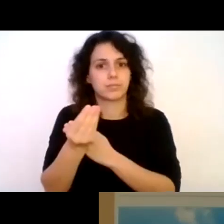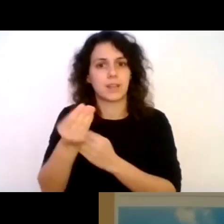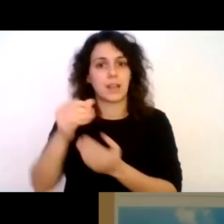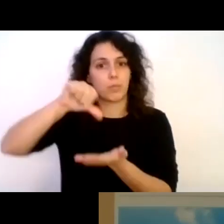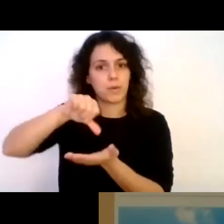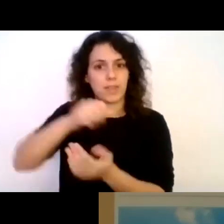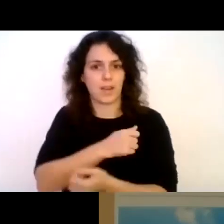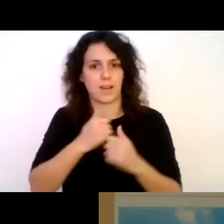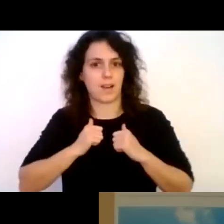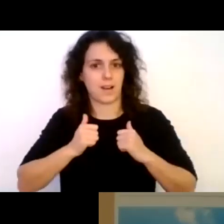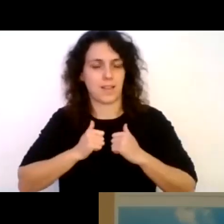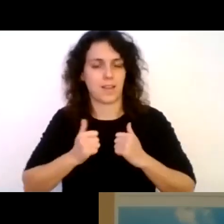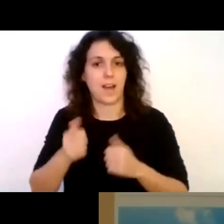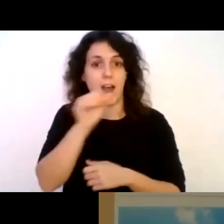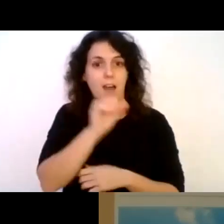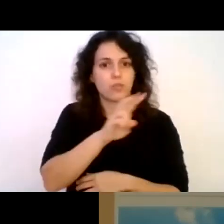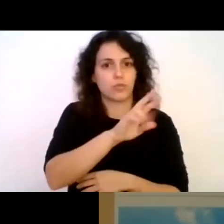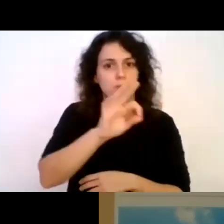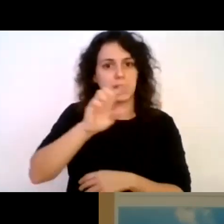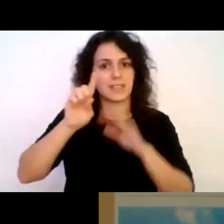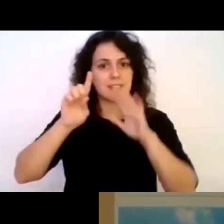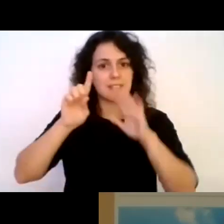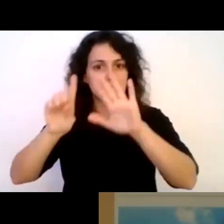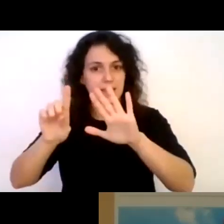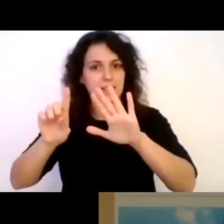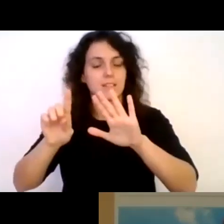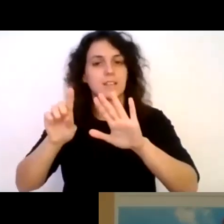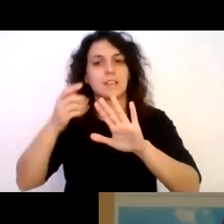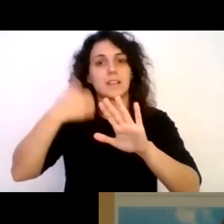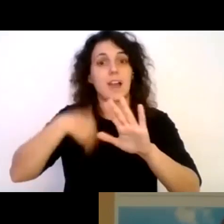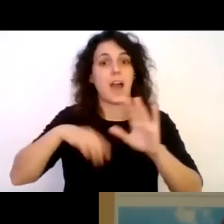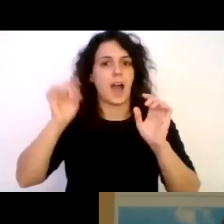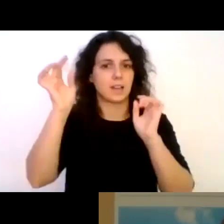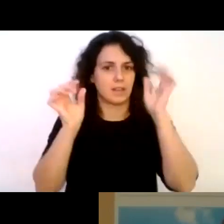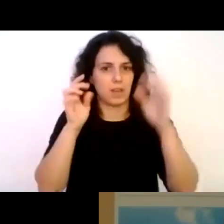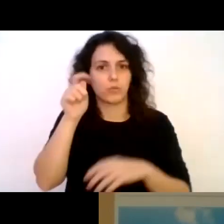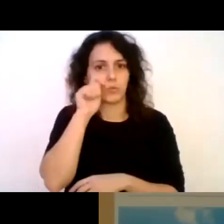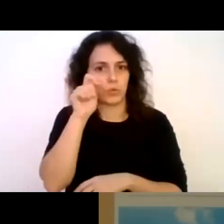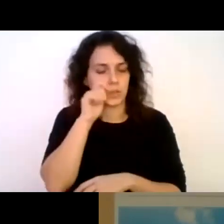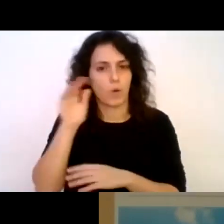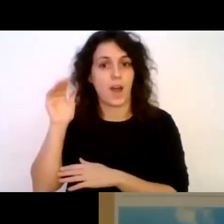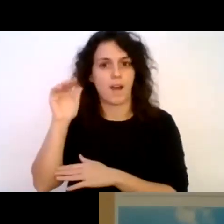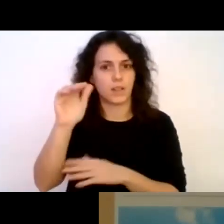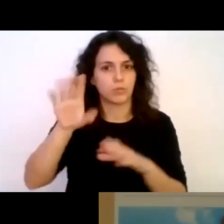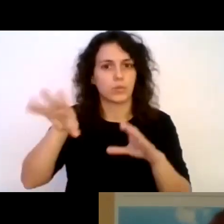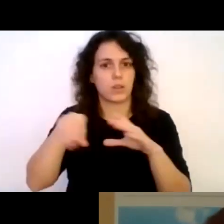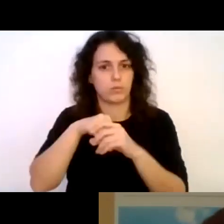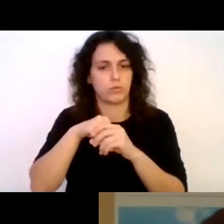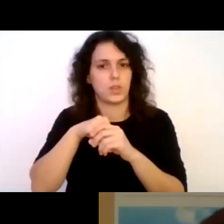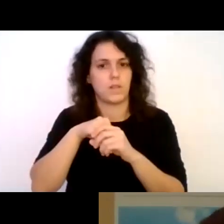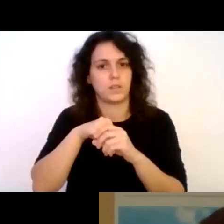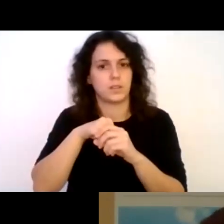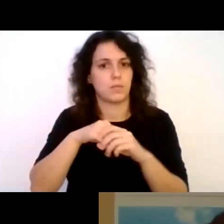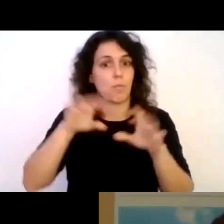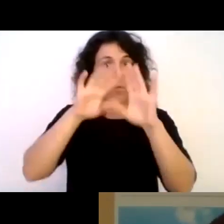años en Chile. Desde 2006 ha liderado expediciones y actividades de turismo y aventura inclusivas en distintas partes